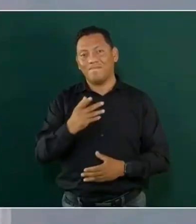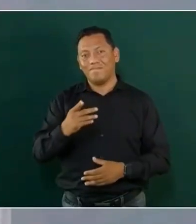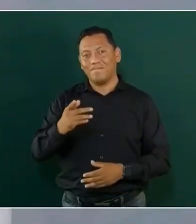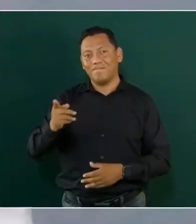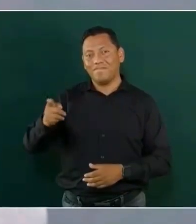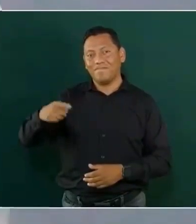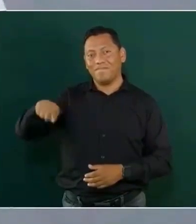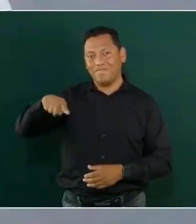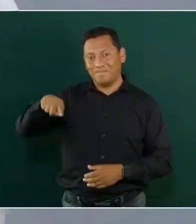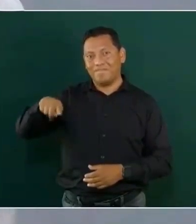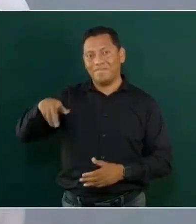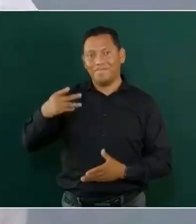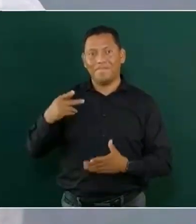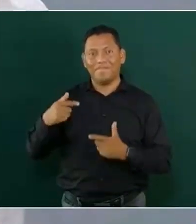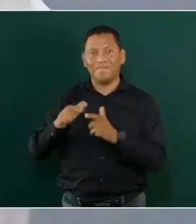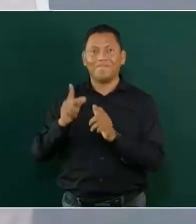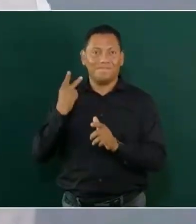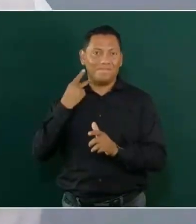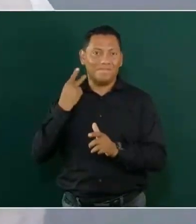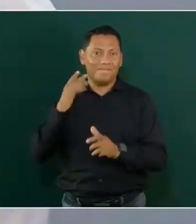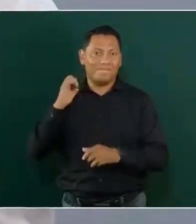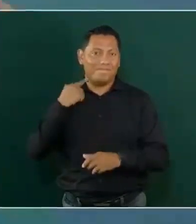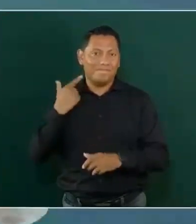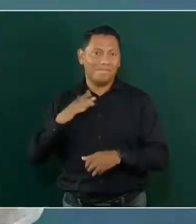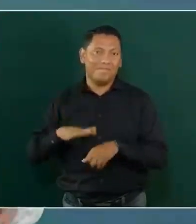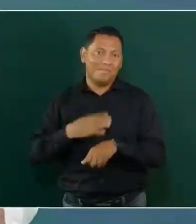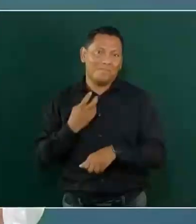Por eso, no tienen futuro.